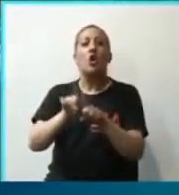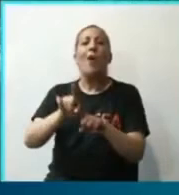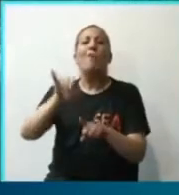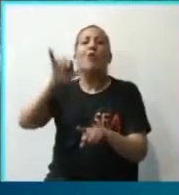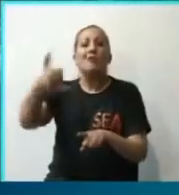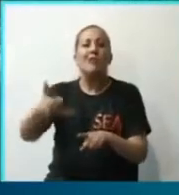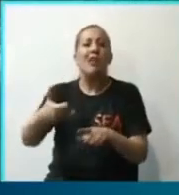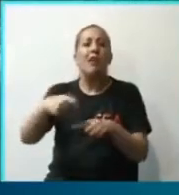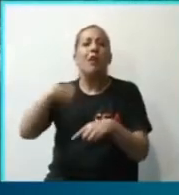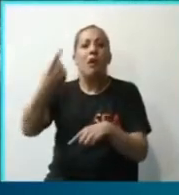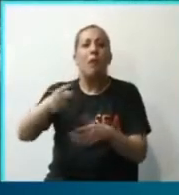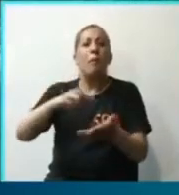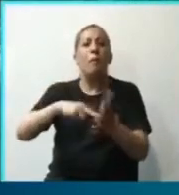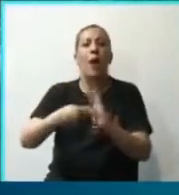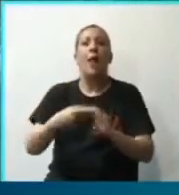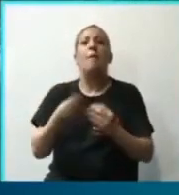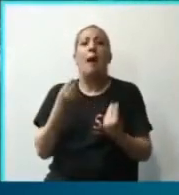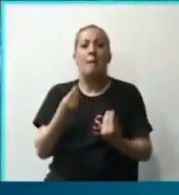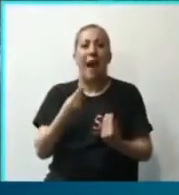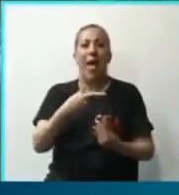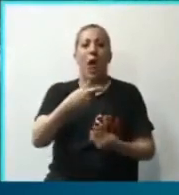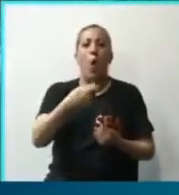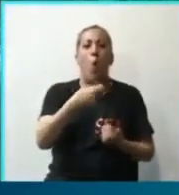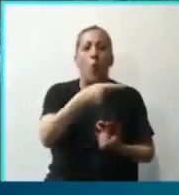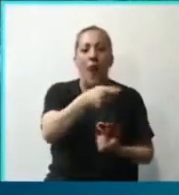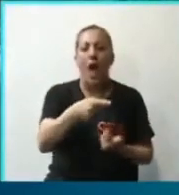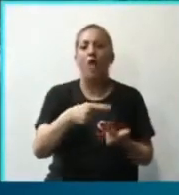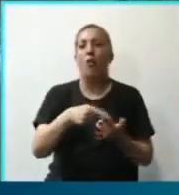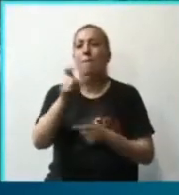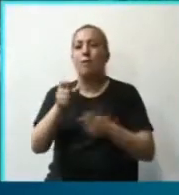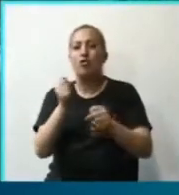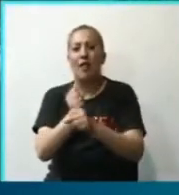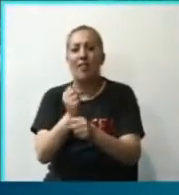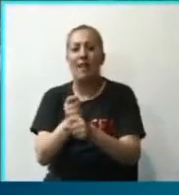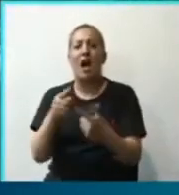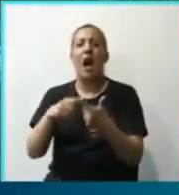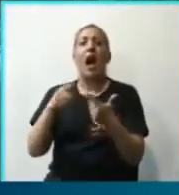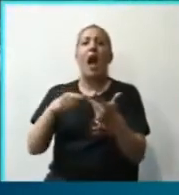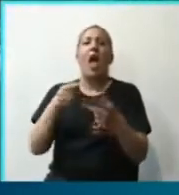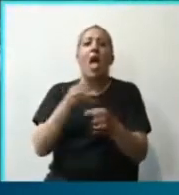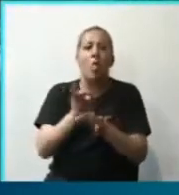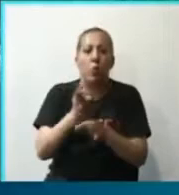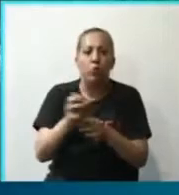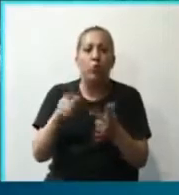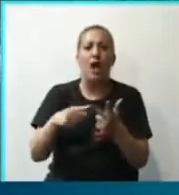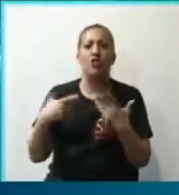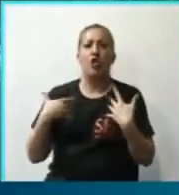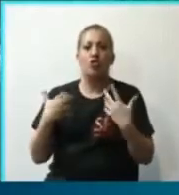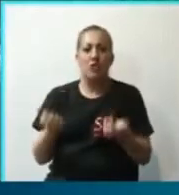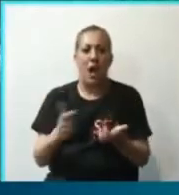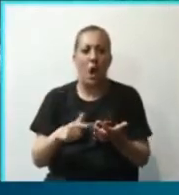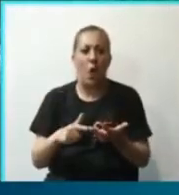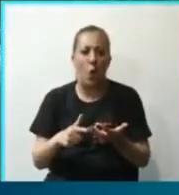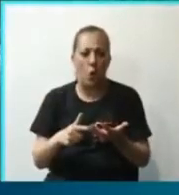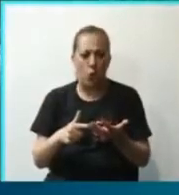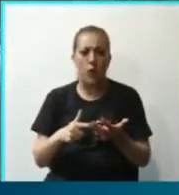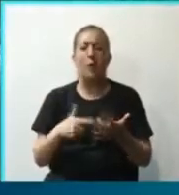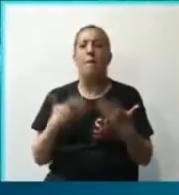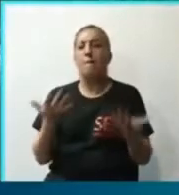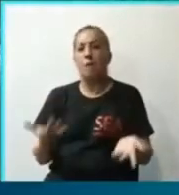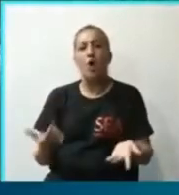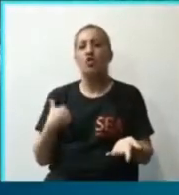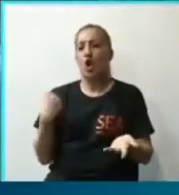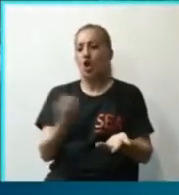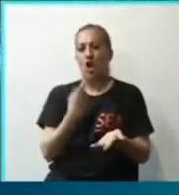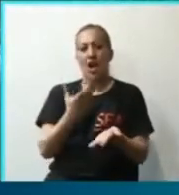confiscación a los jubilados, a los trabajadores a la educación, a la salud y esta es política que está en marcha acá. Por eso es nuestro